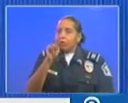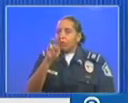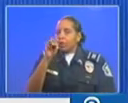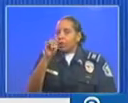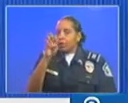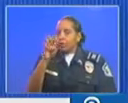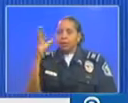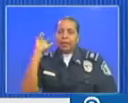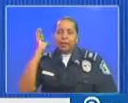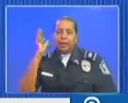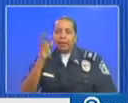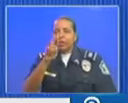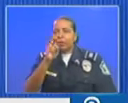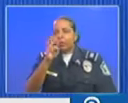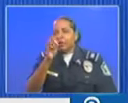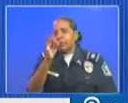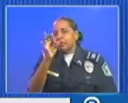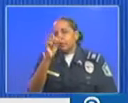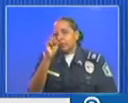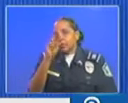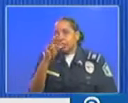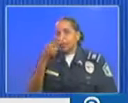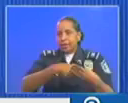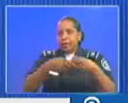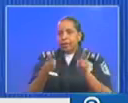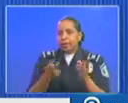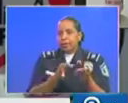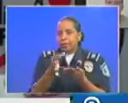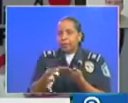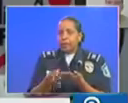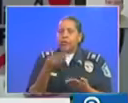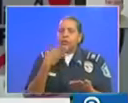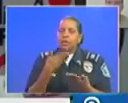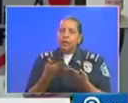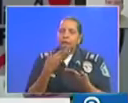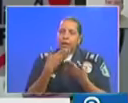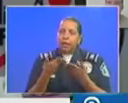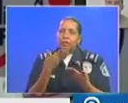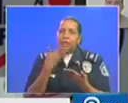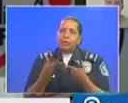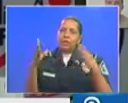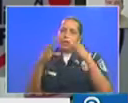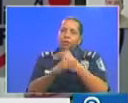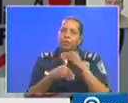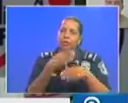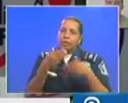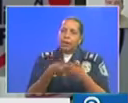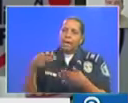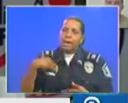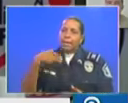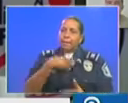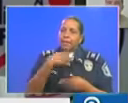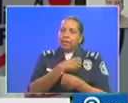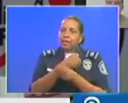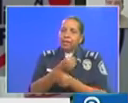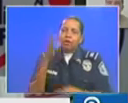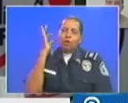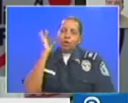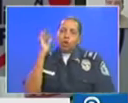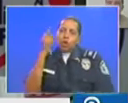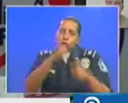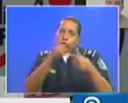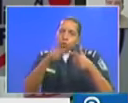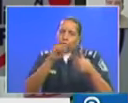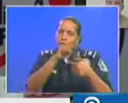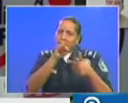Reforma de Herrera Muchas gracias muy buenas noches señora ministra dos preguntas este